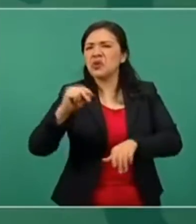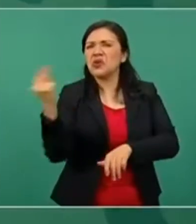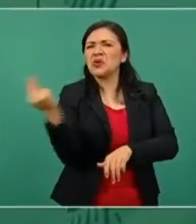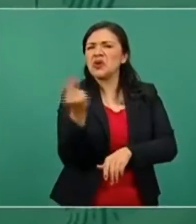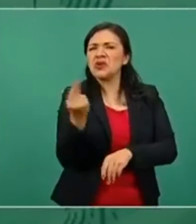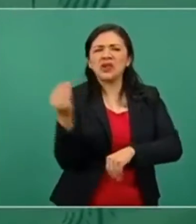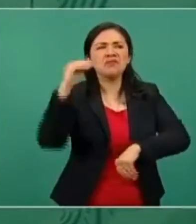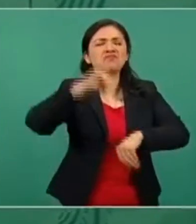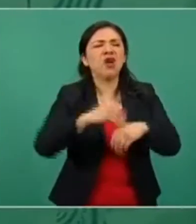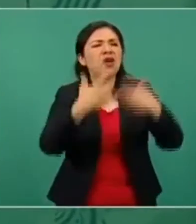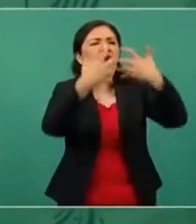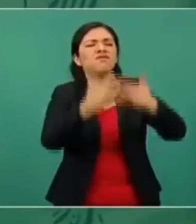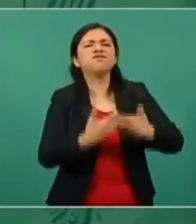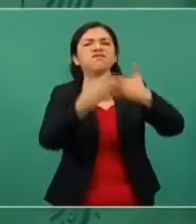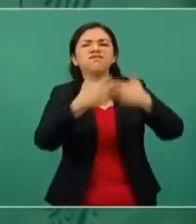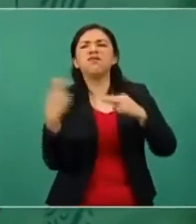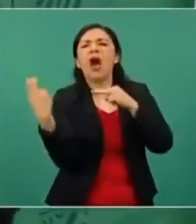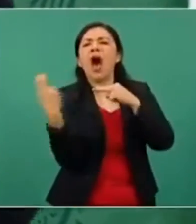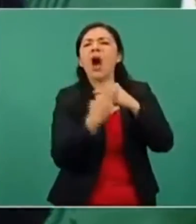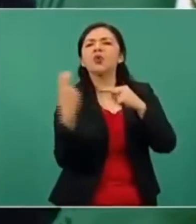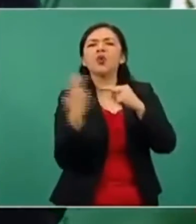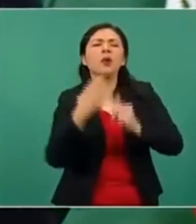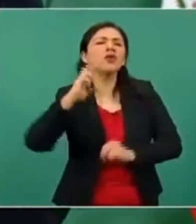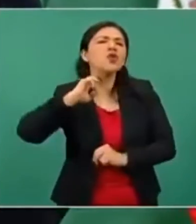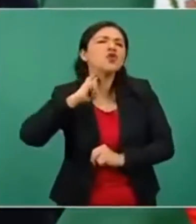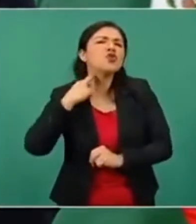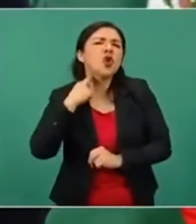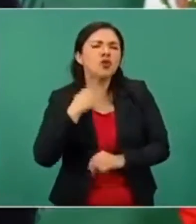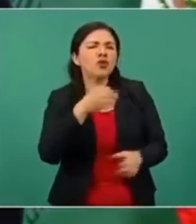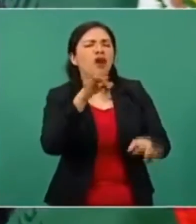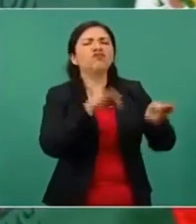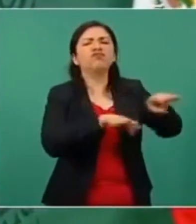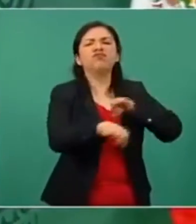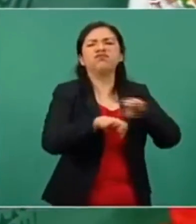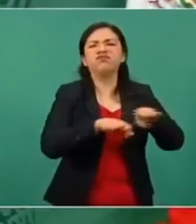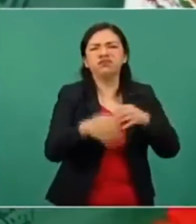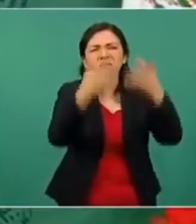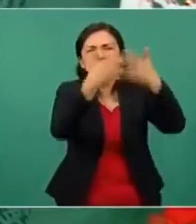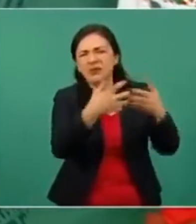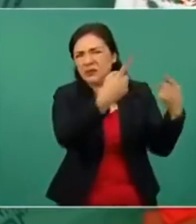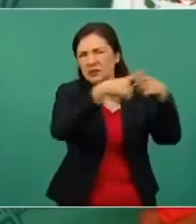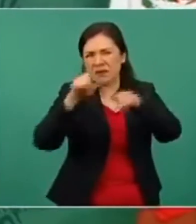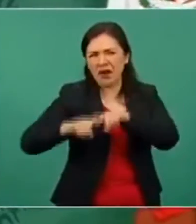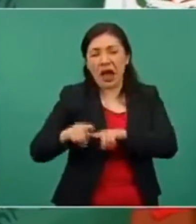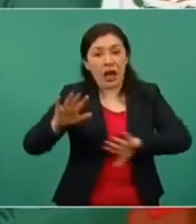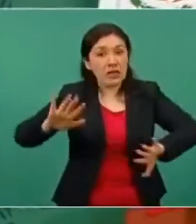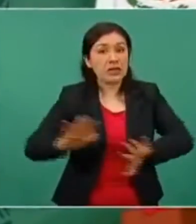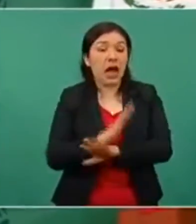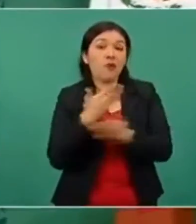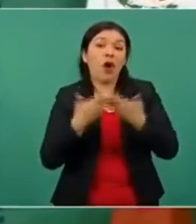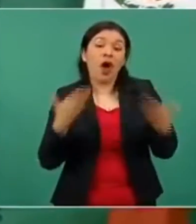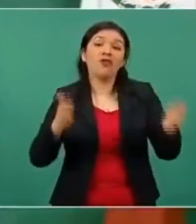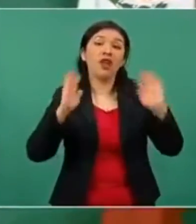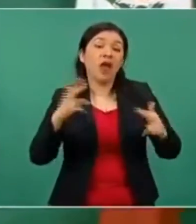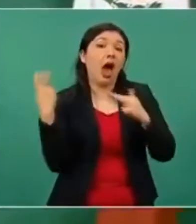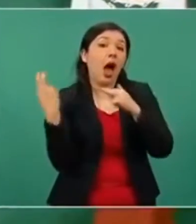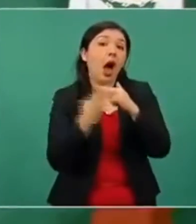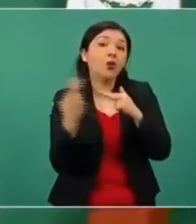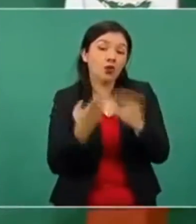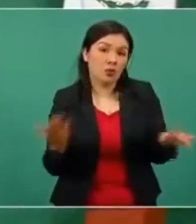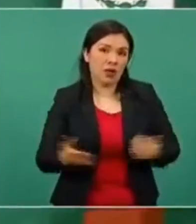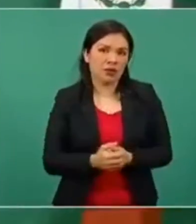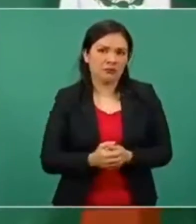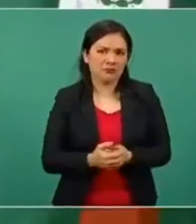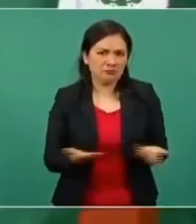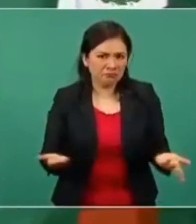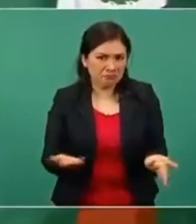se iba a desplazar la fuerza de trabajo por la automatización y por la robótica. Pues